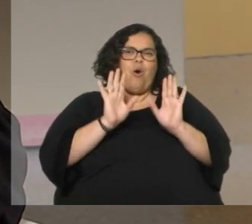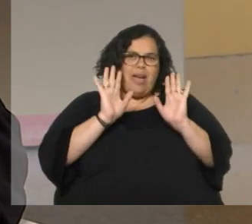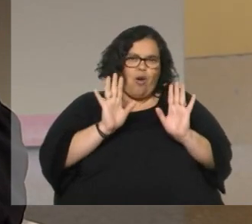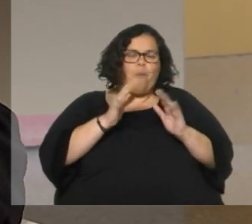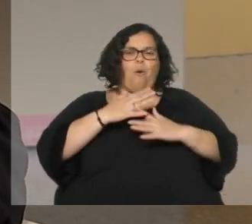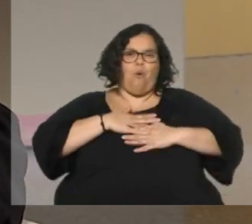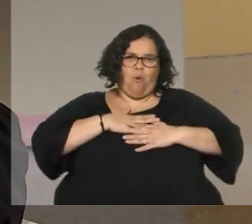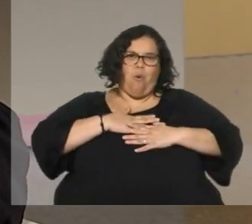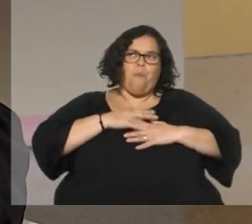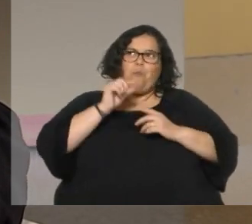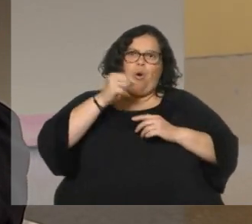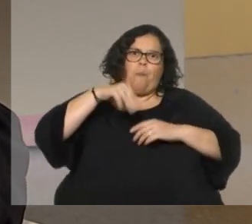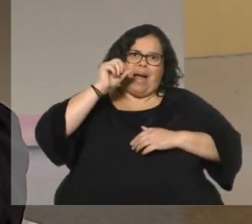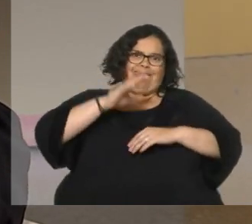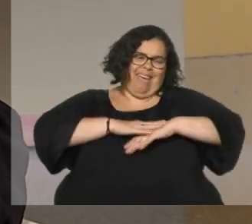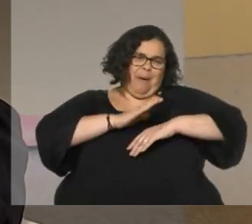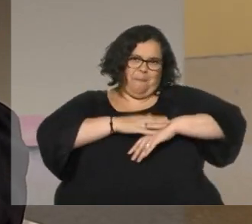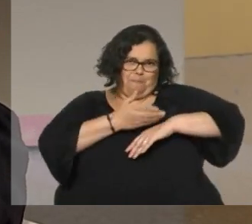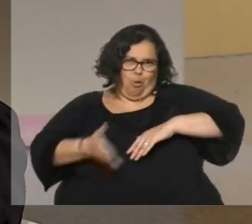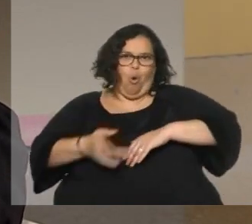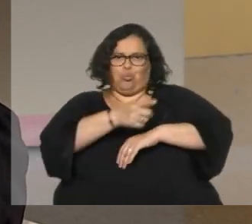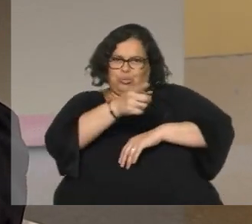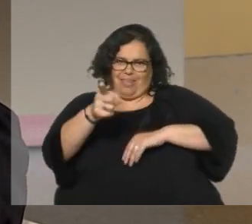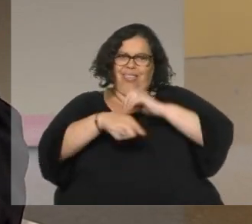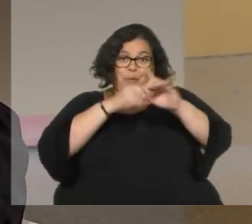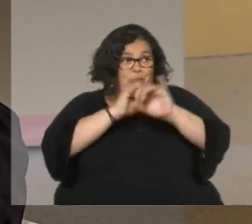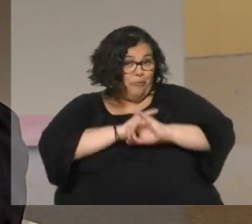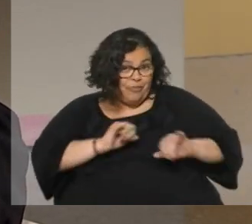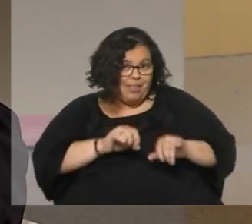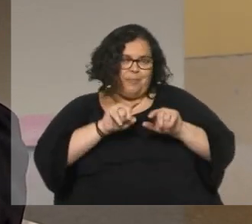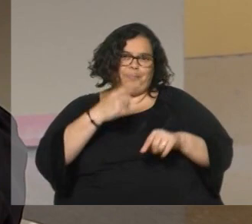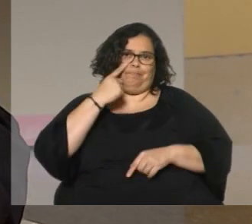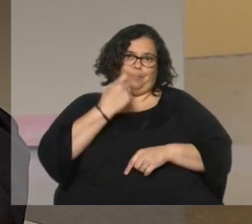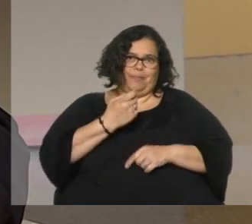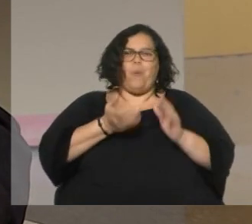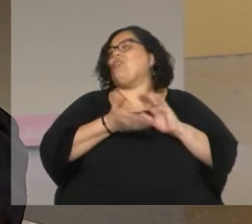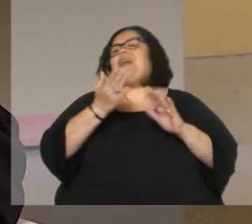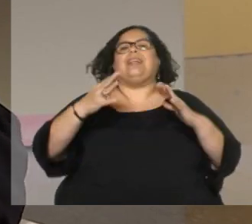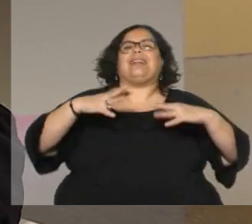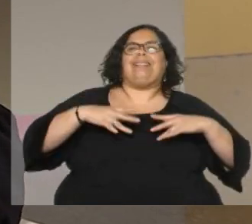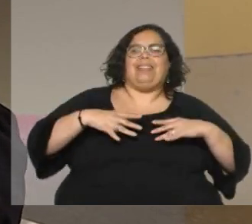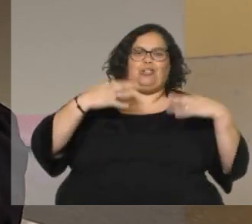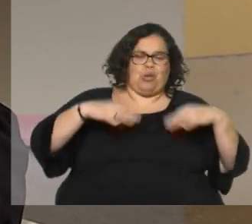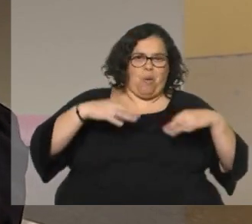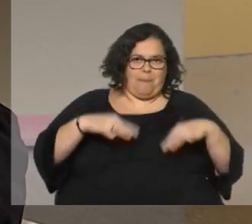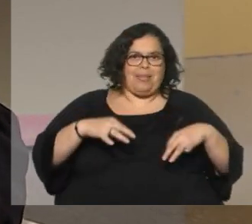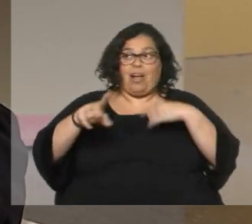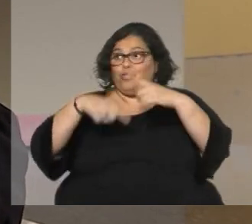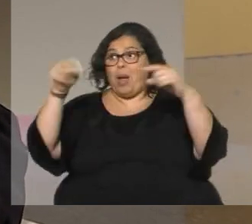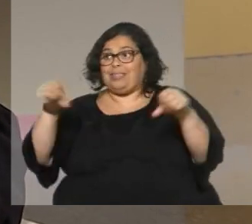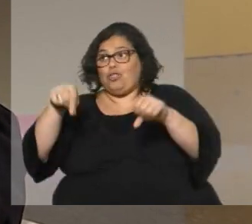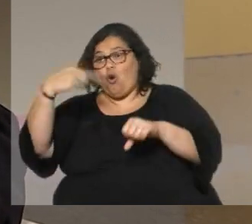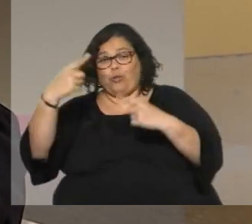dueño de tu tiempo y eso ustedes ya lo van a poder experimentar cuando pasen al retiro activo que seguramente va a ser así también pero